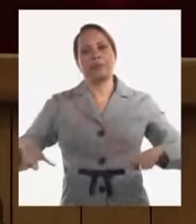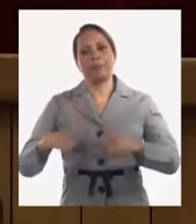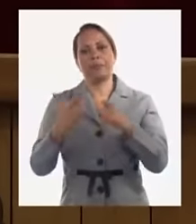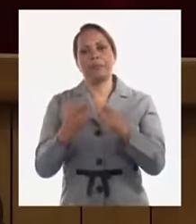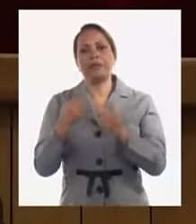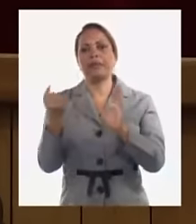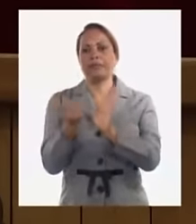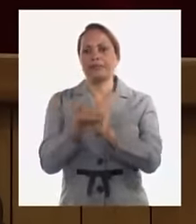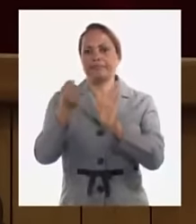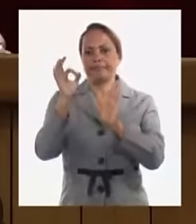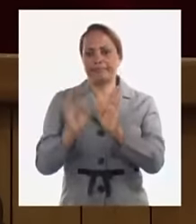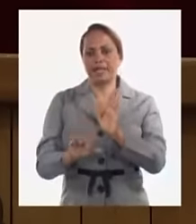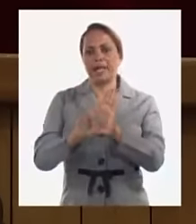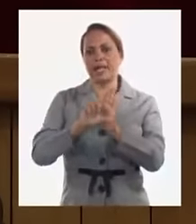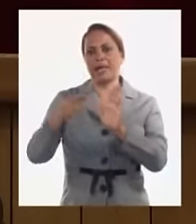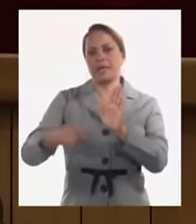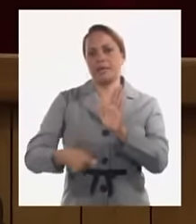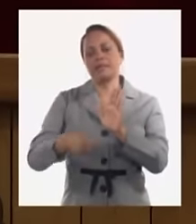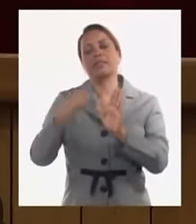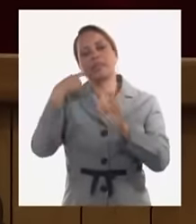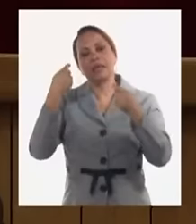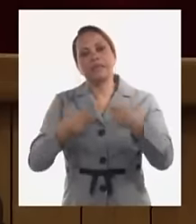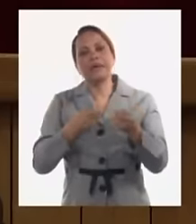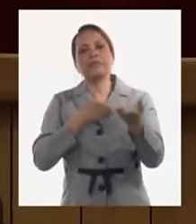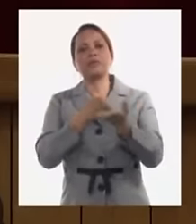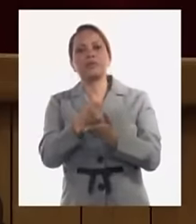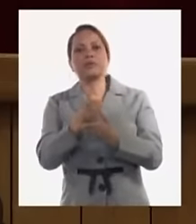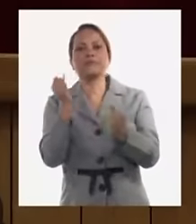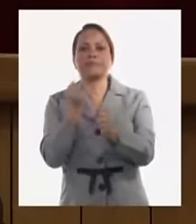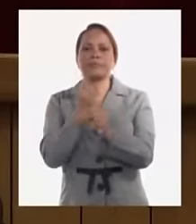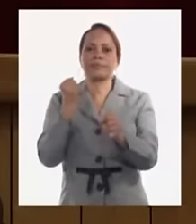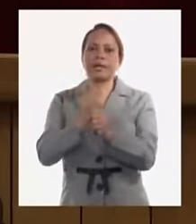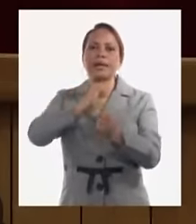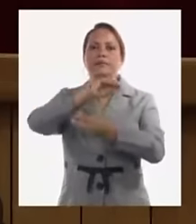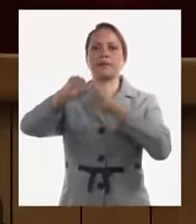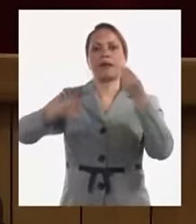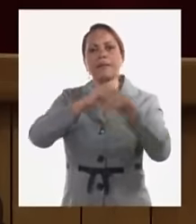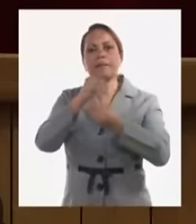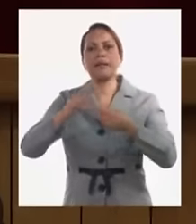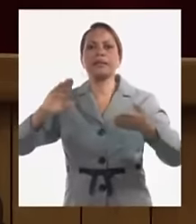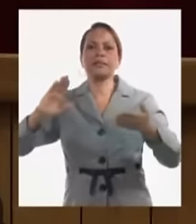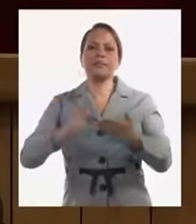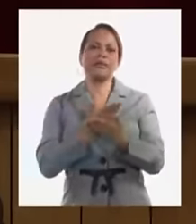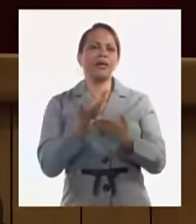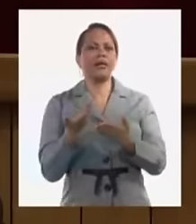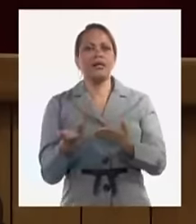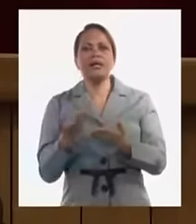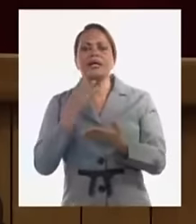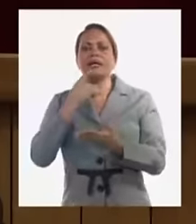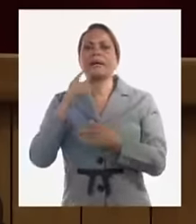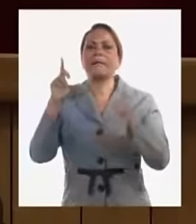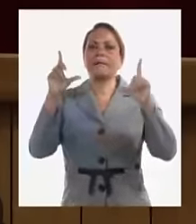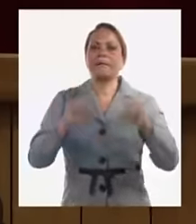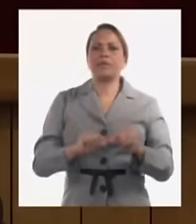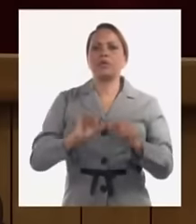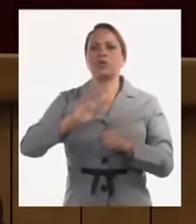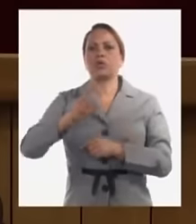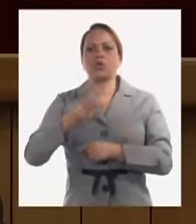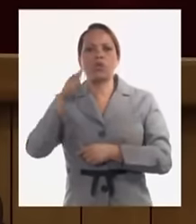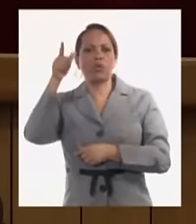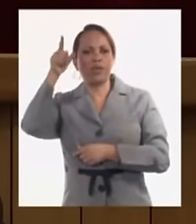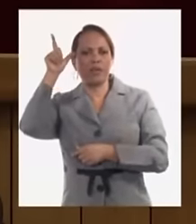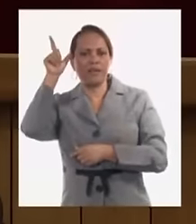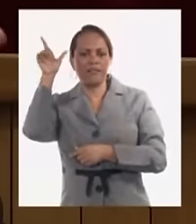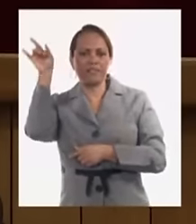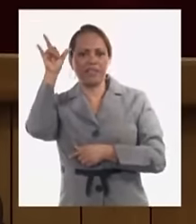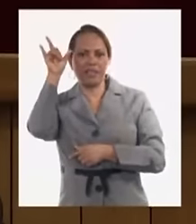establecido y en ello tenemos que transformar la manera acabar ese con disminuir el robo de ganado que tanto